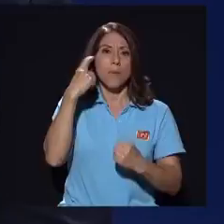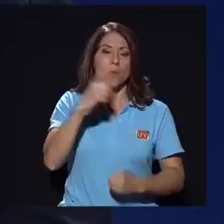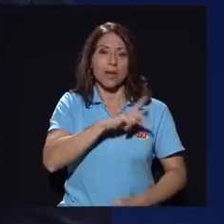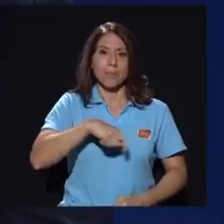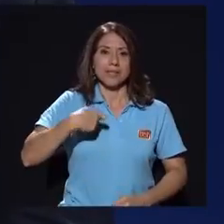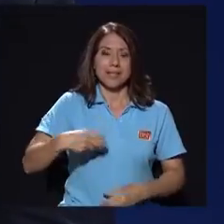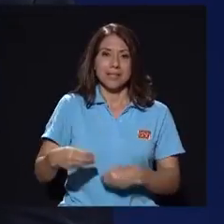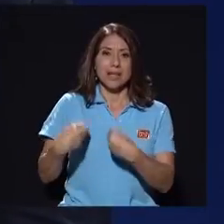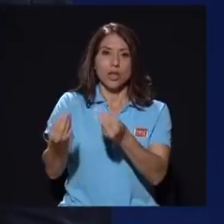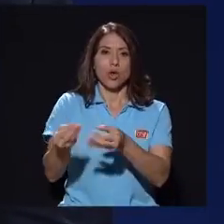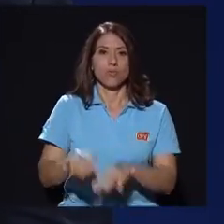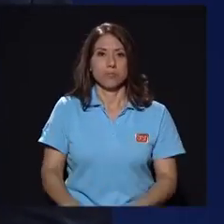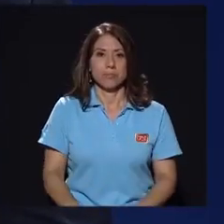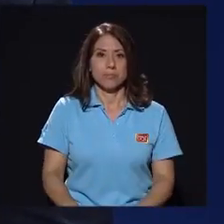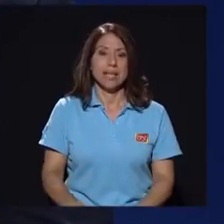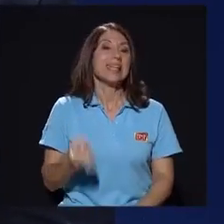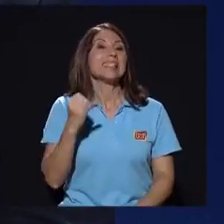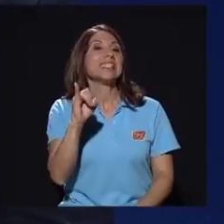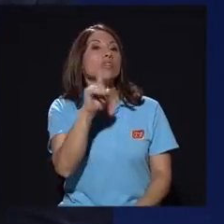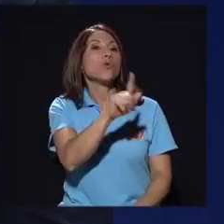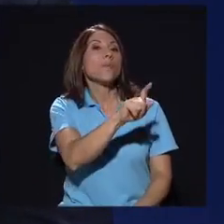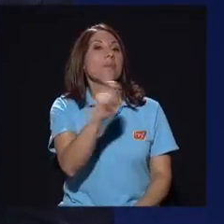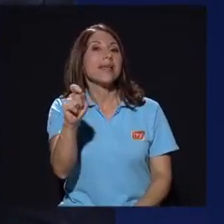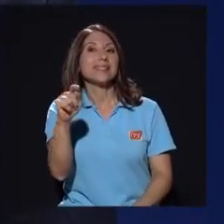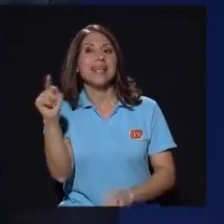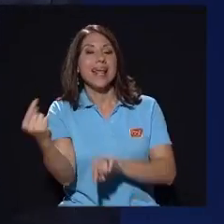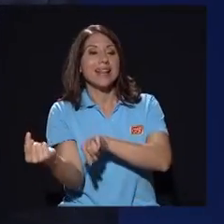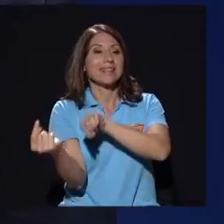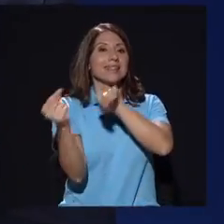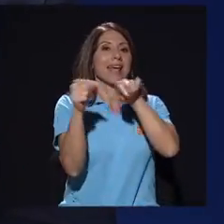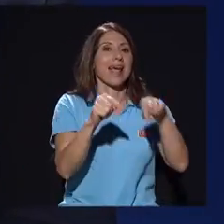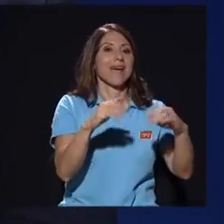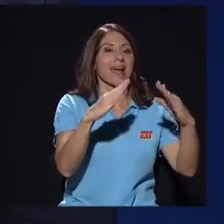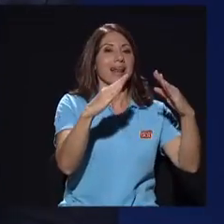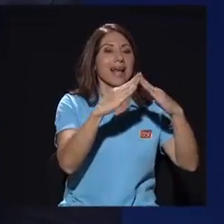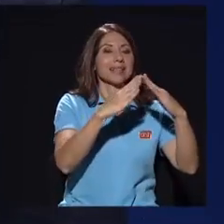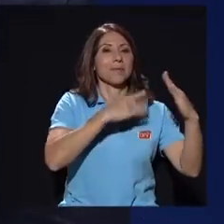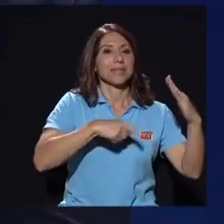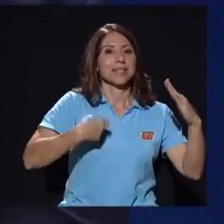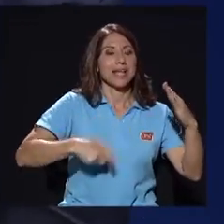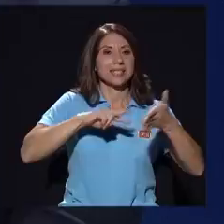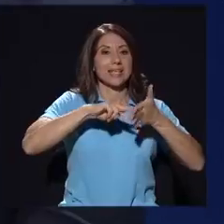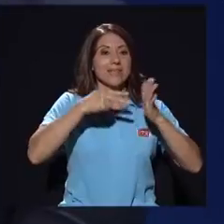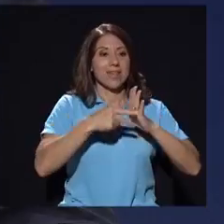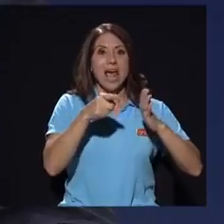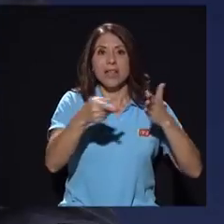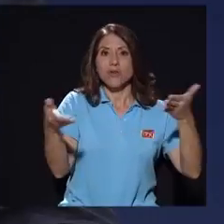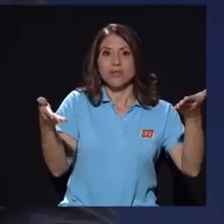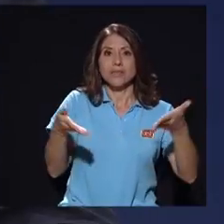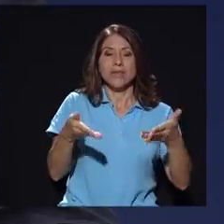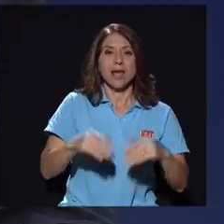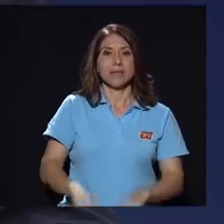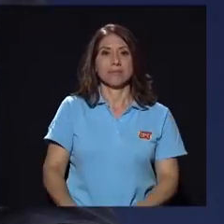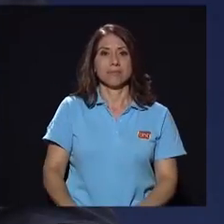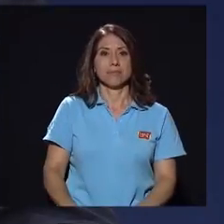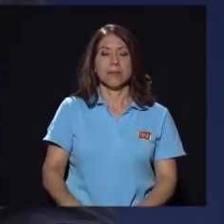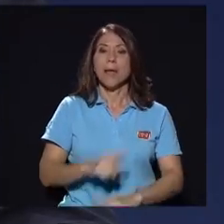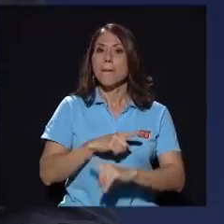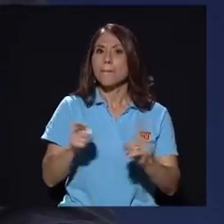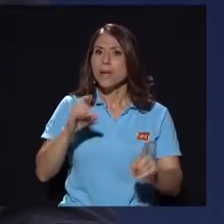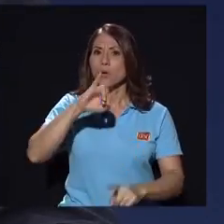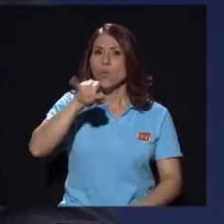40 veces a Casa Presidencial en un mes es porque ahí lo recibían entonces Michael pero hasta Juan Carlos Bolaños es que